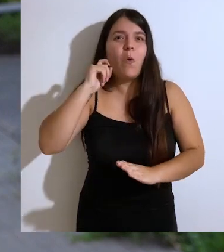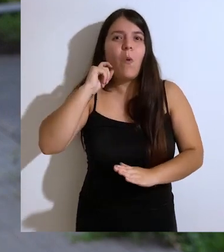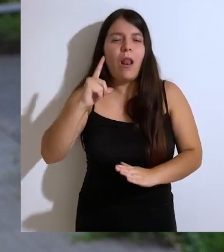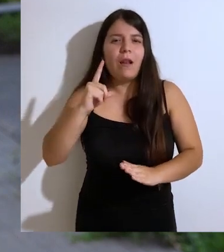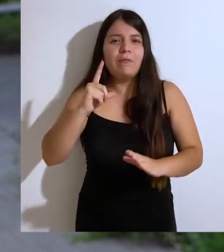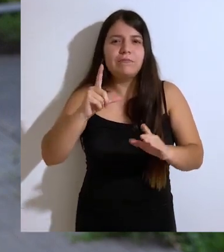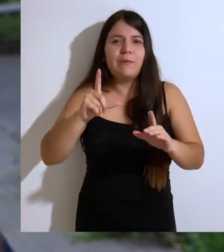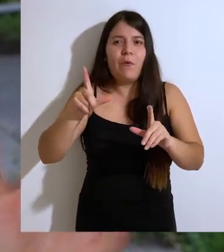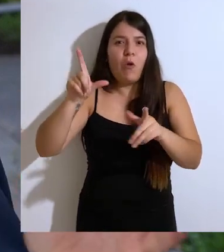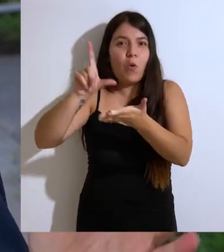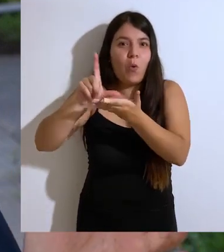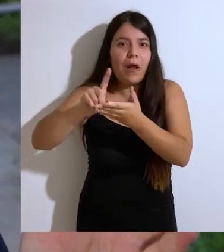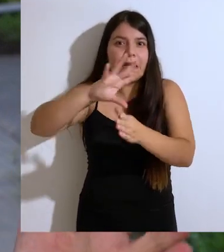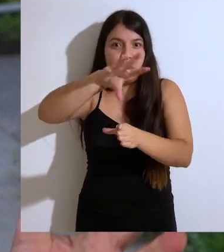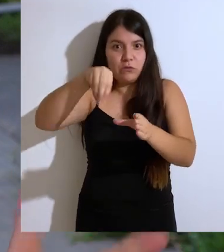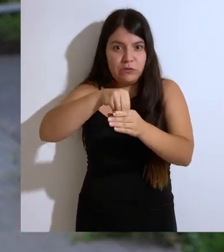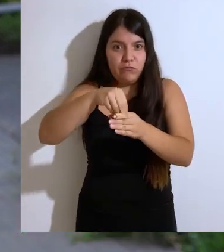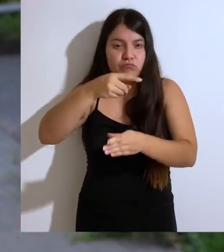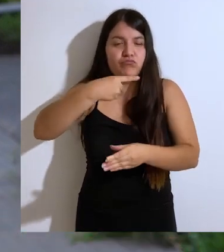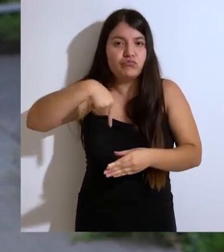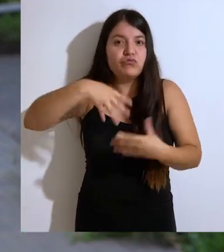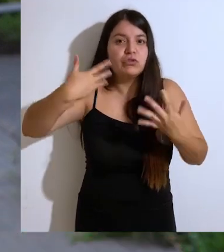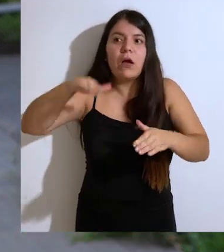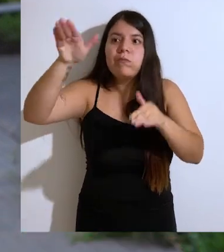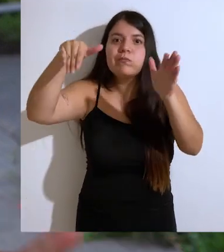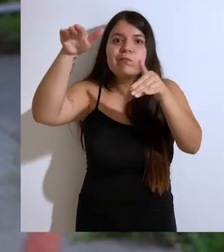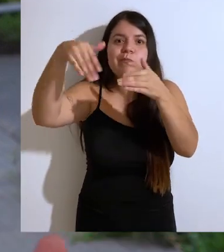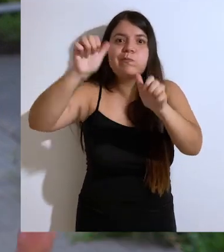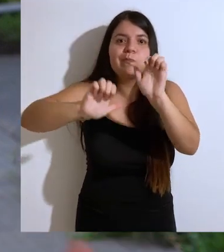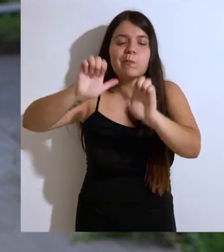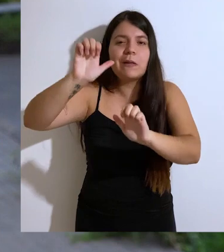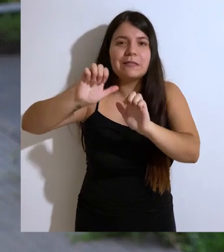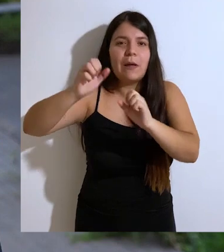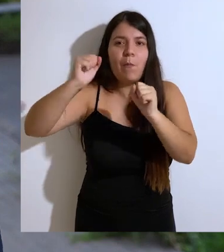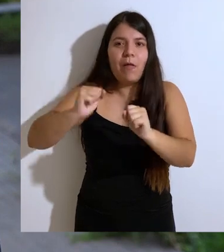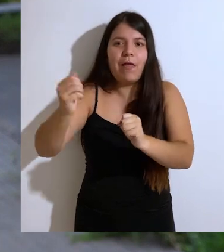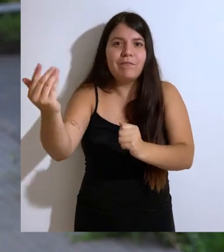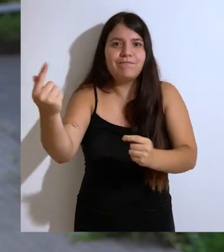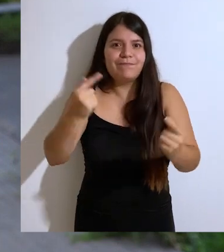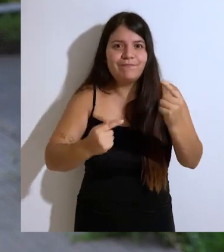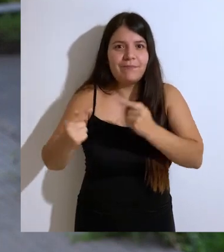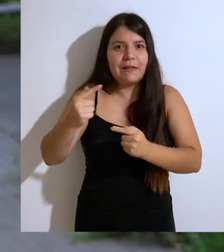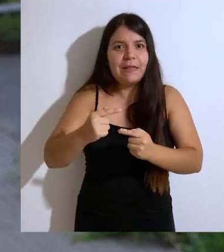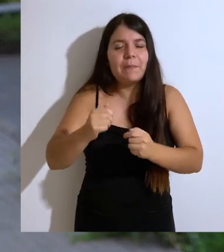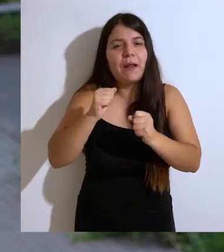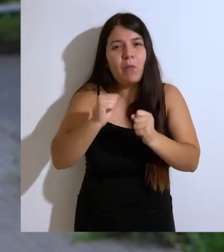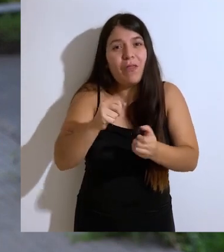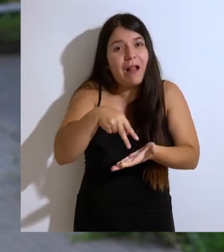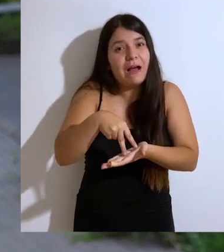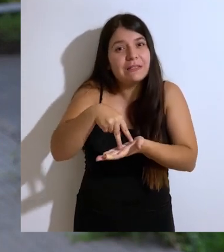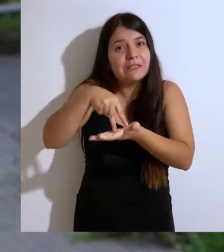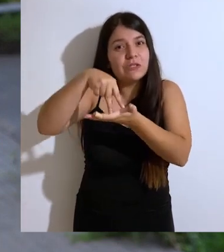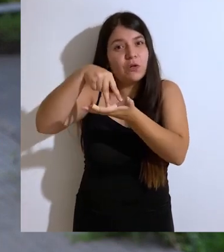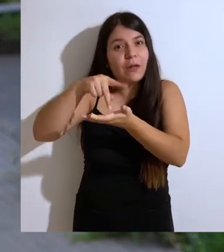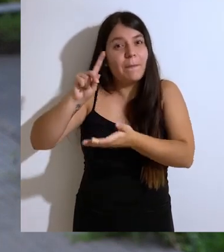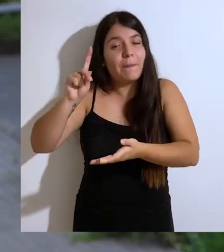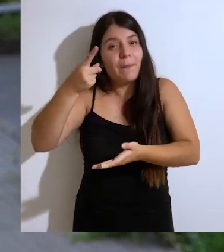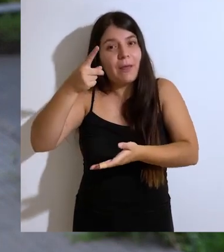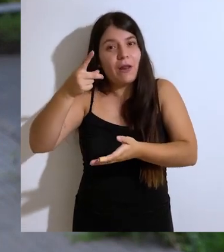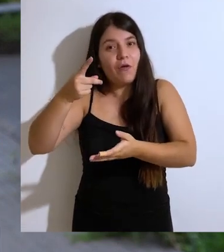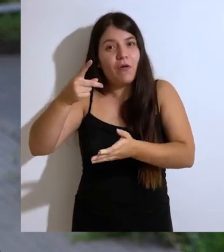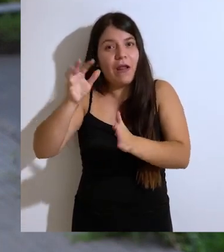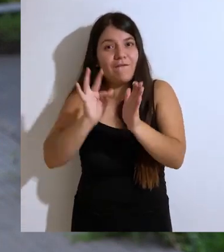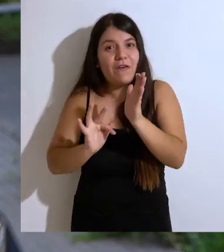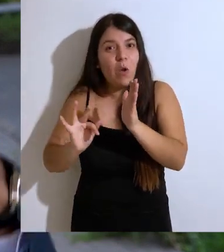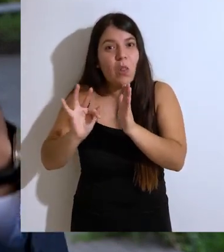campus inclusivo, para lo cual ya hemos llamado a licitación para comenzar en los próximos días la instalación de algunos ascensores, primero en la